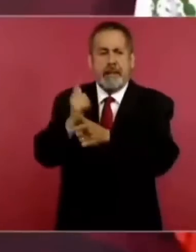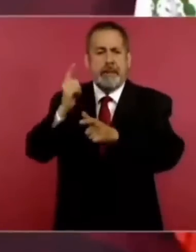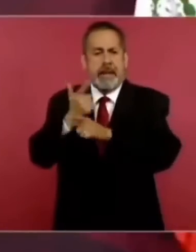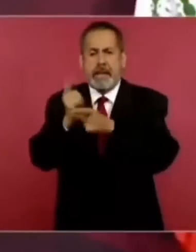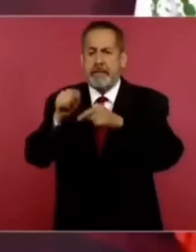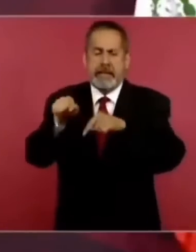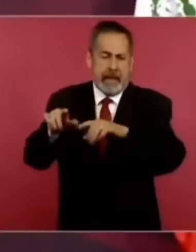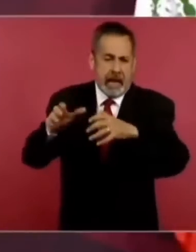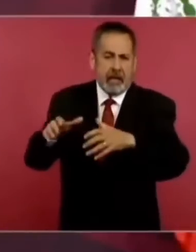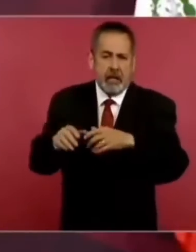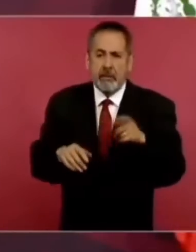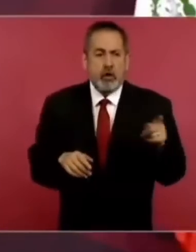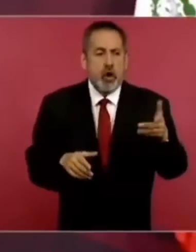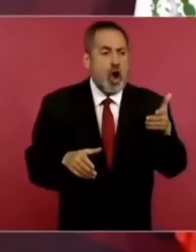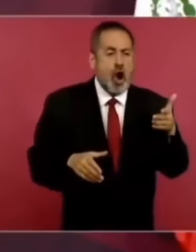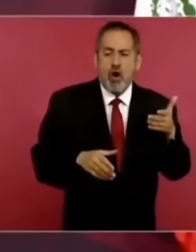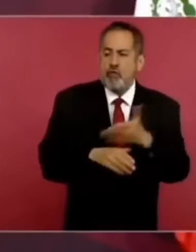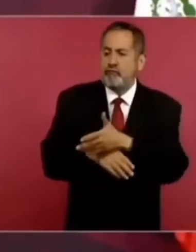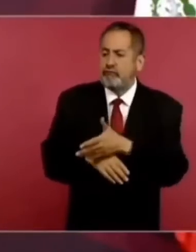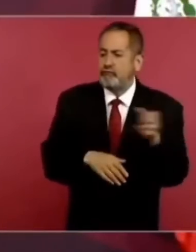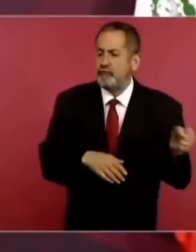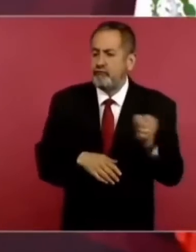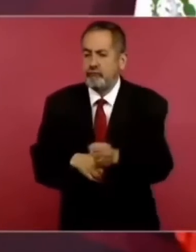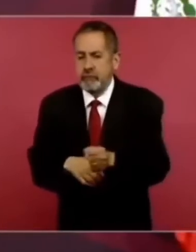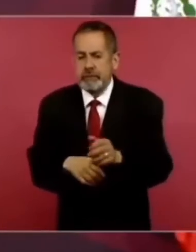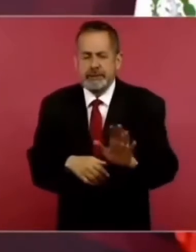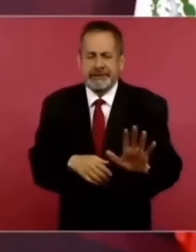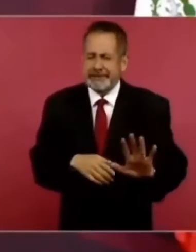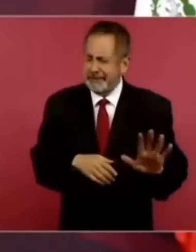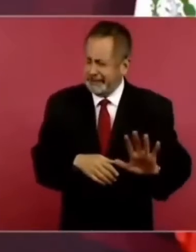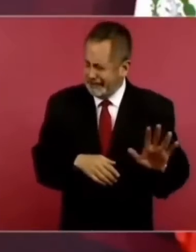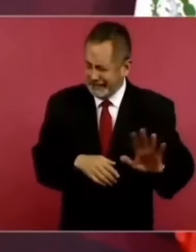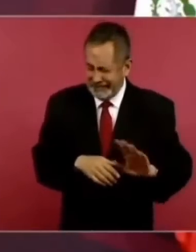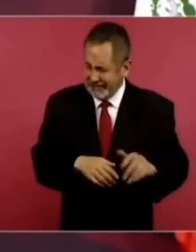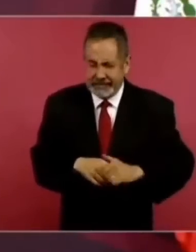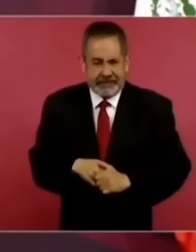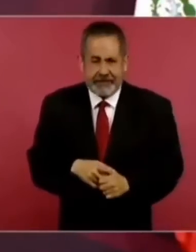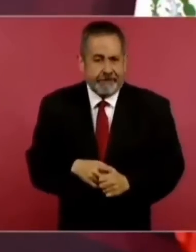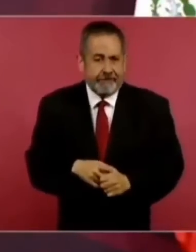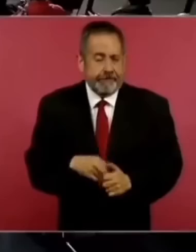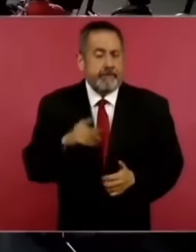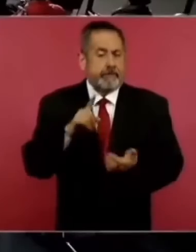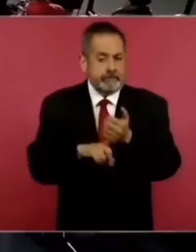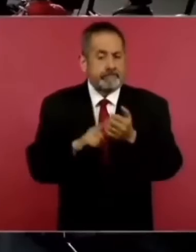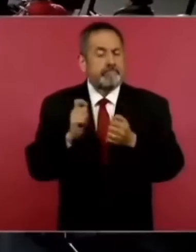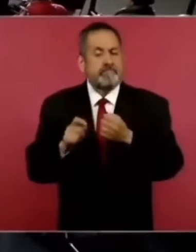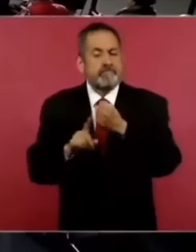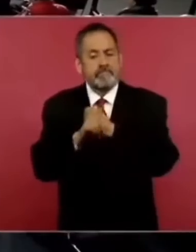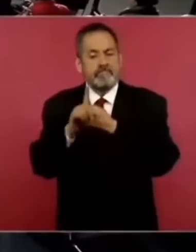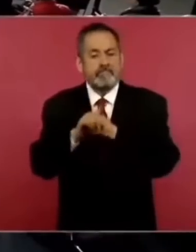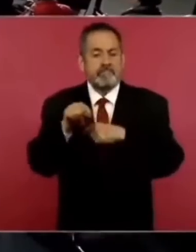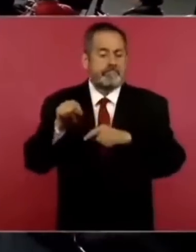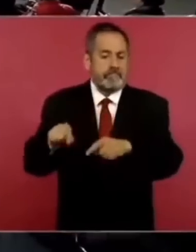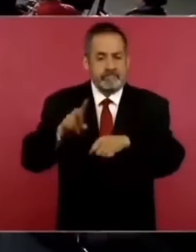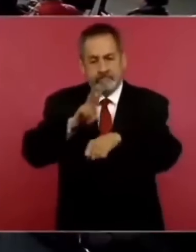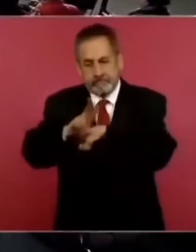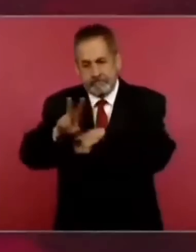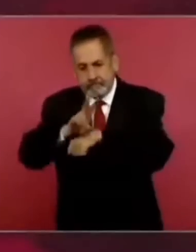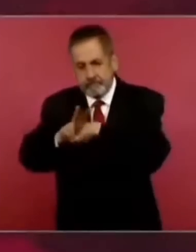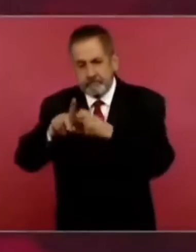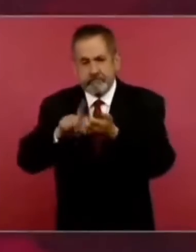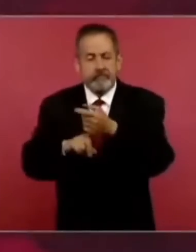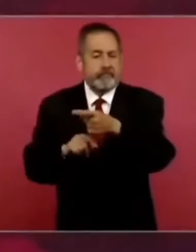pero que no se imponga nada porque si hay un conflicto en Venezuela